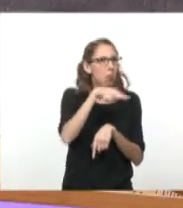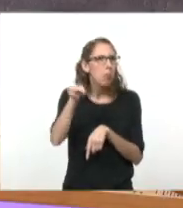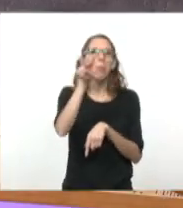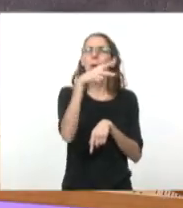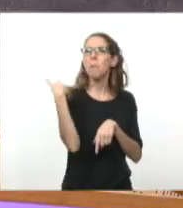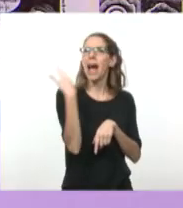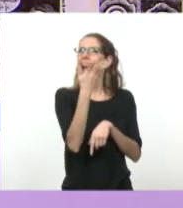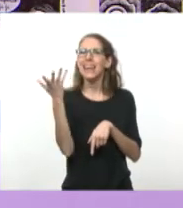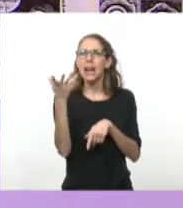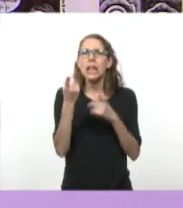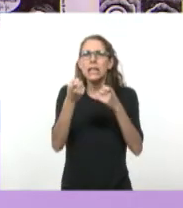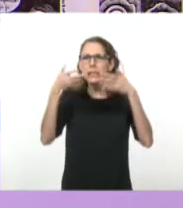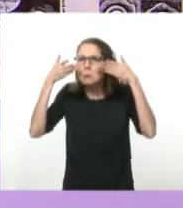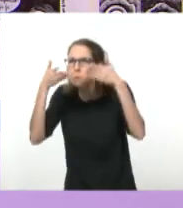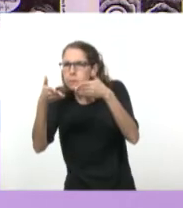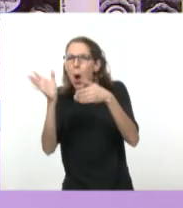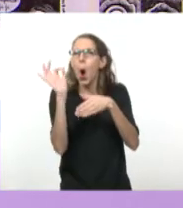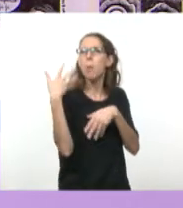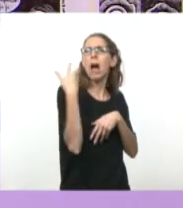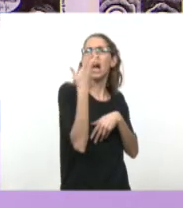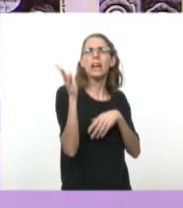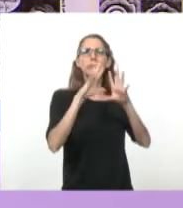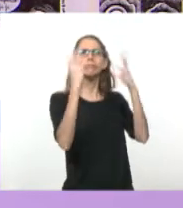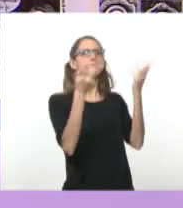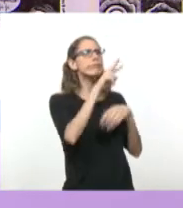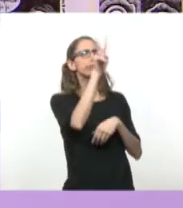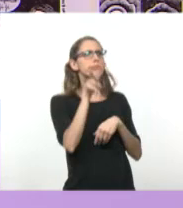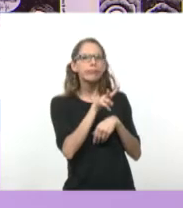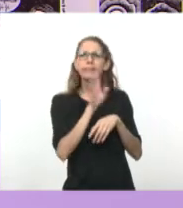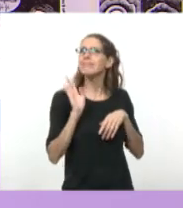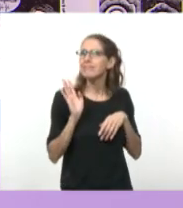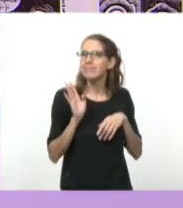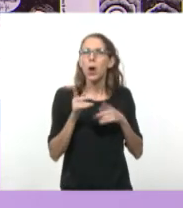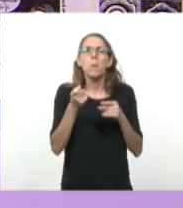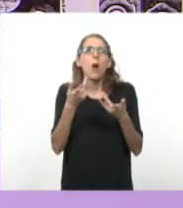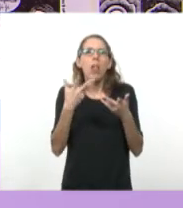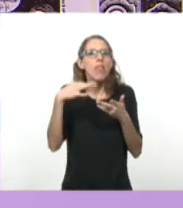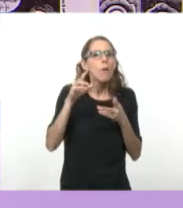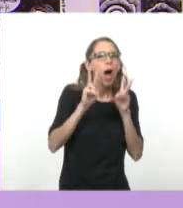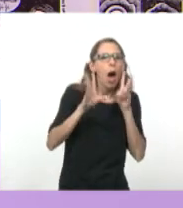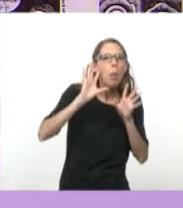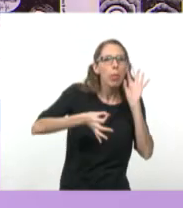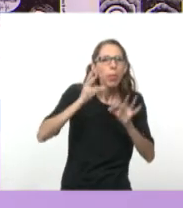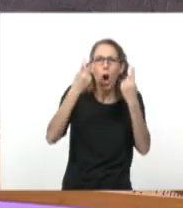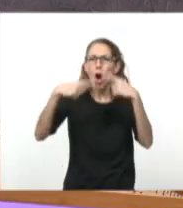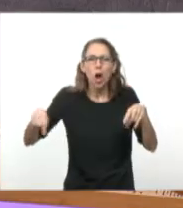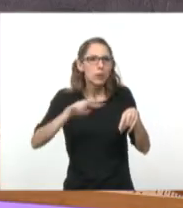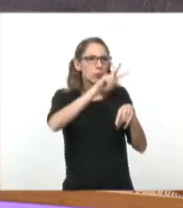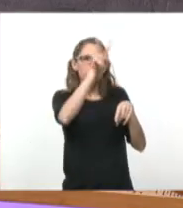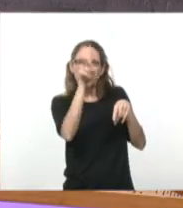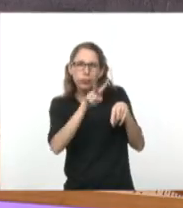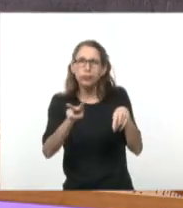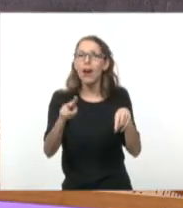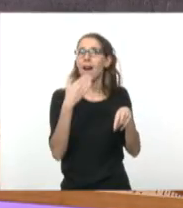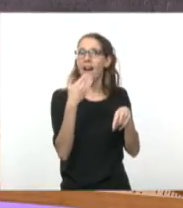Entonces, se arma como un mapa. Como si estuviéramos recorriendo un mapa con distintos objetos y distintas cosas, pero con los ojos. Me